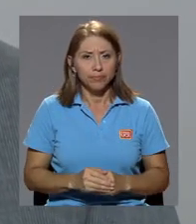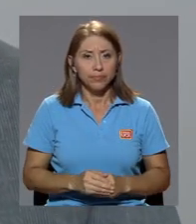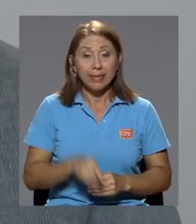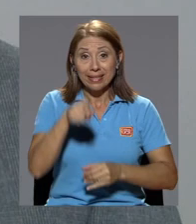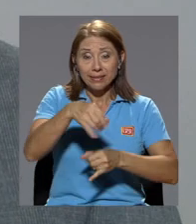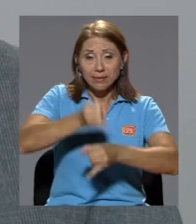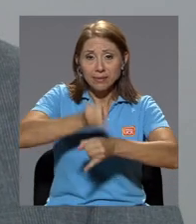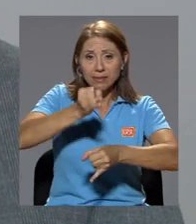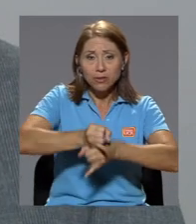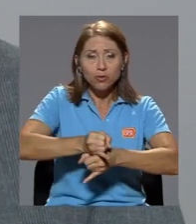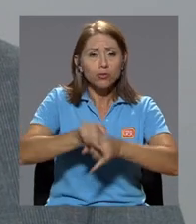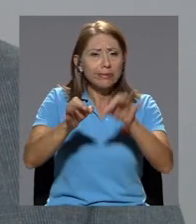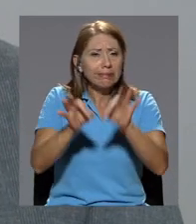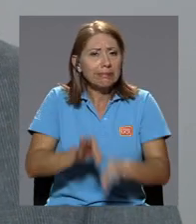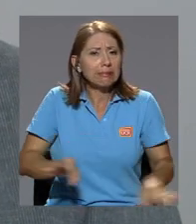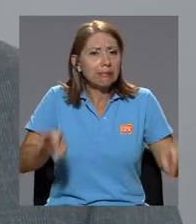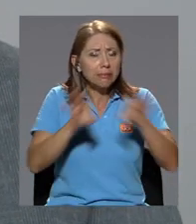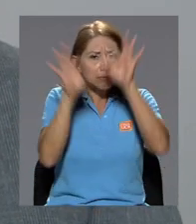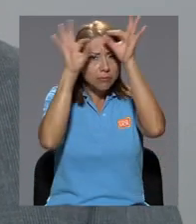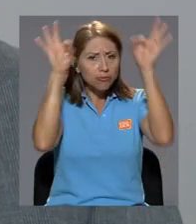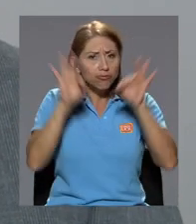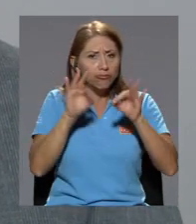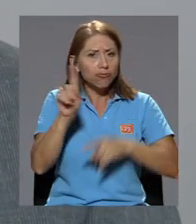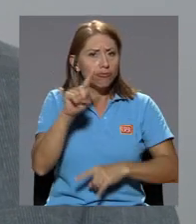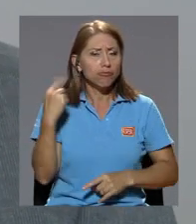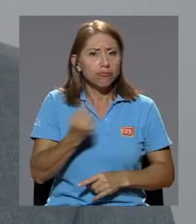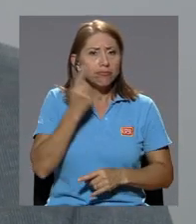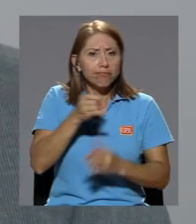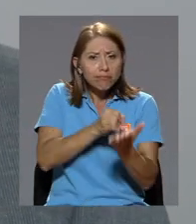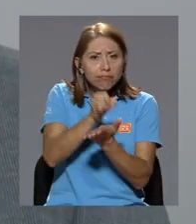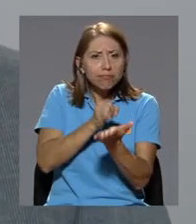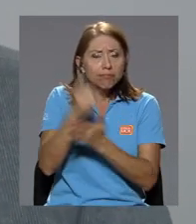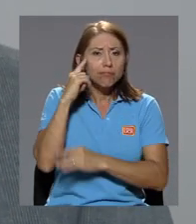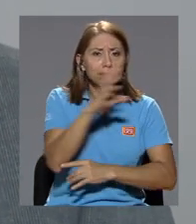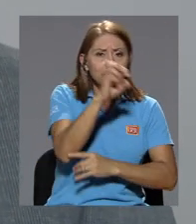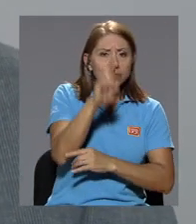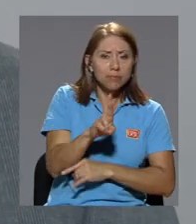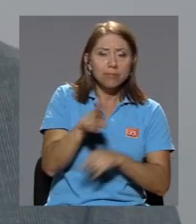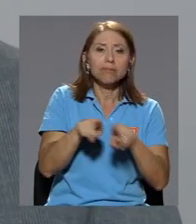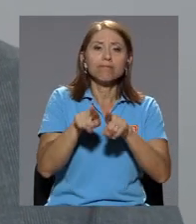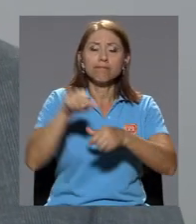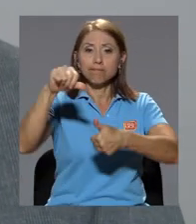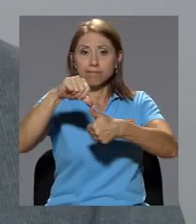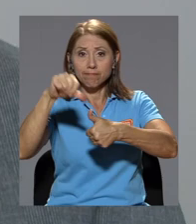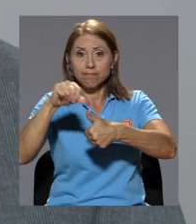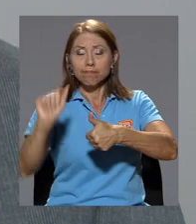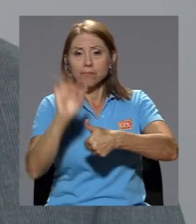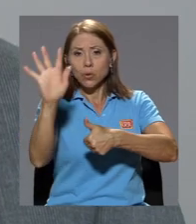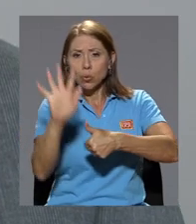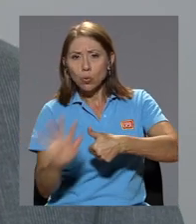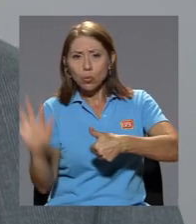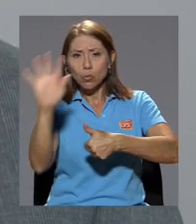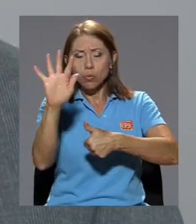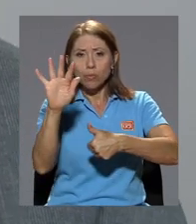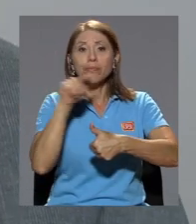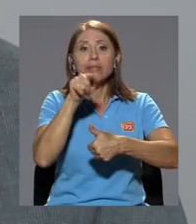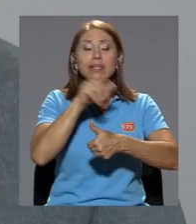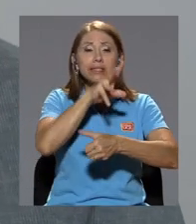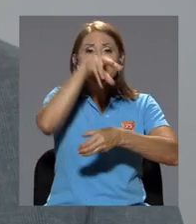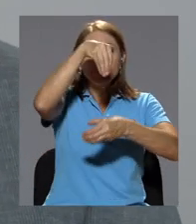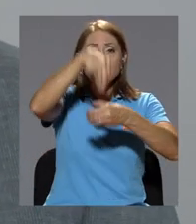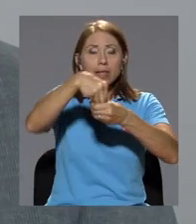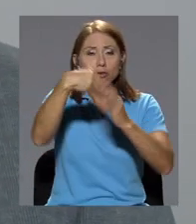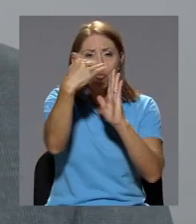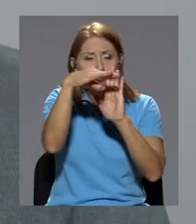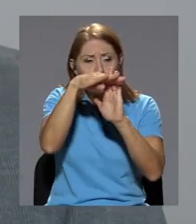Es la institución insignia, no solamente en investigación para nuestro país, sino en Centroamérica y el Caribe, y está dentro de las